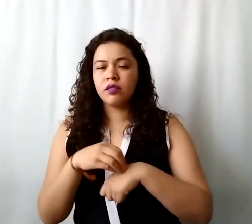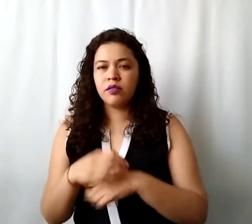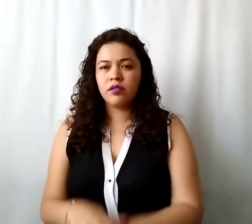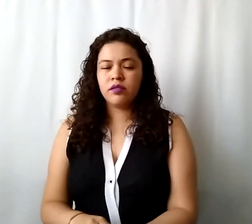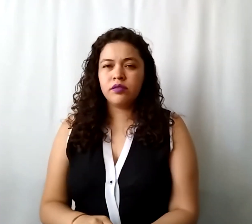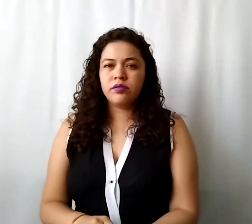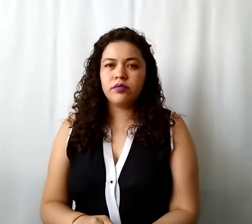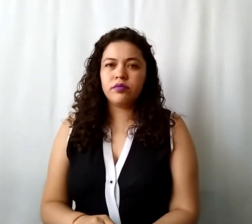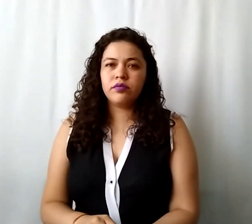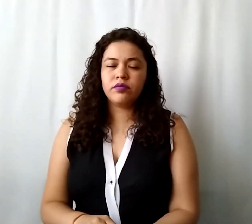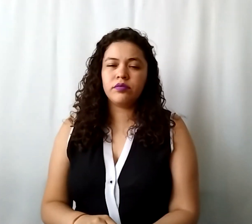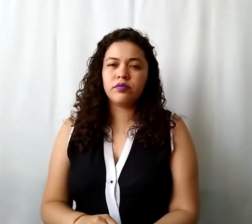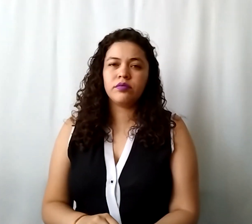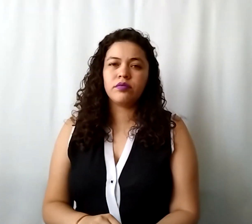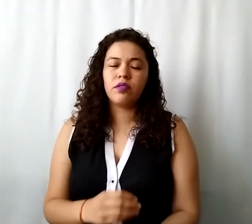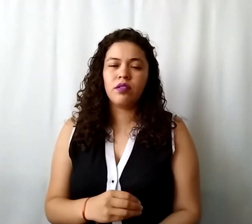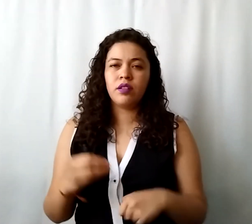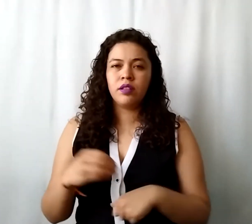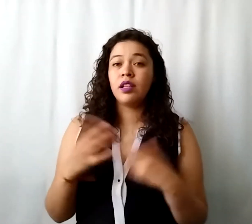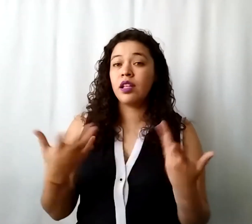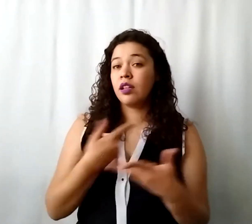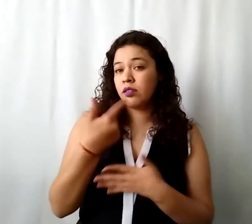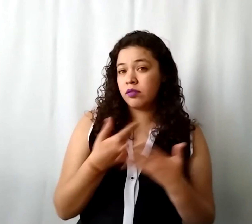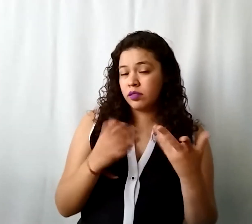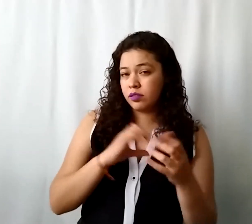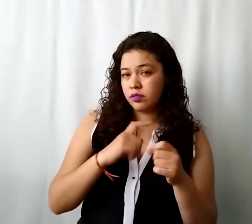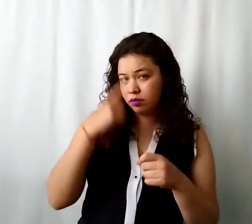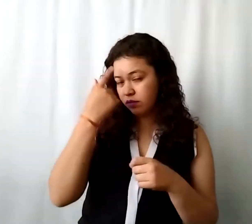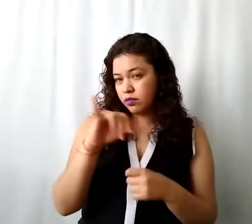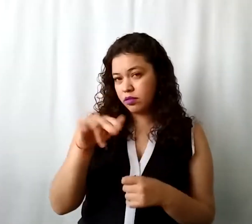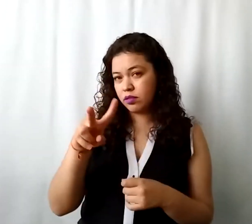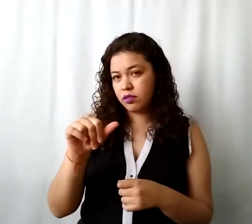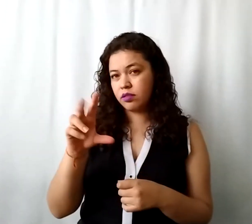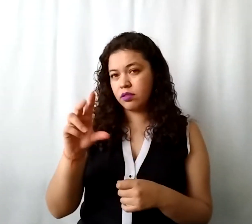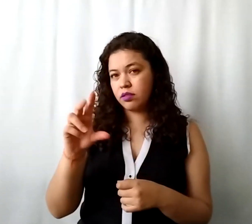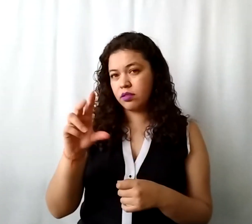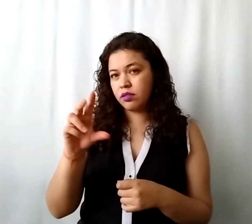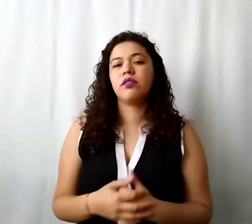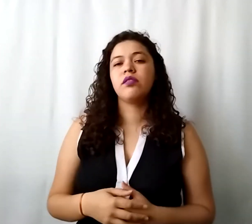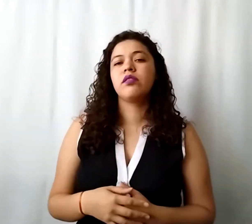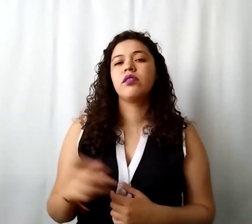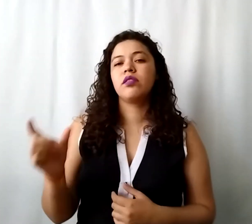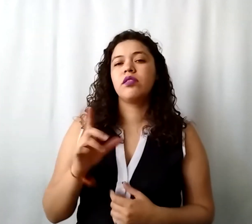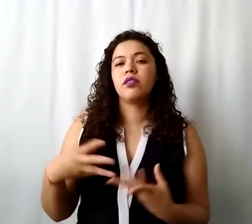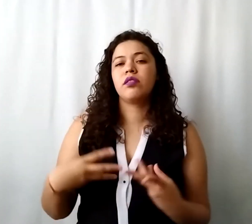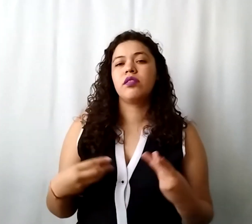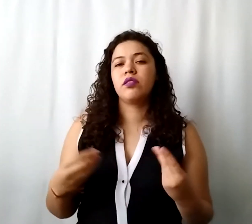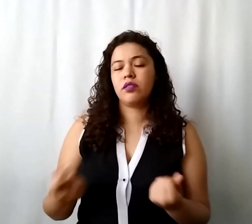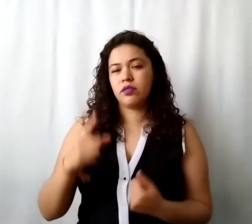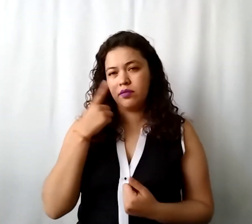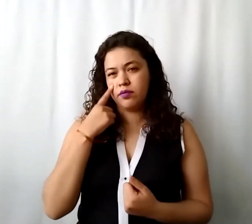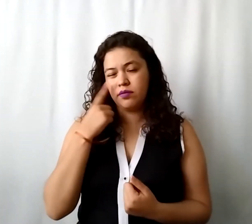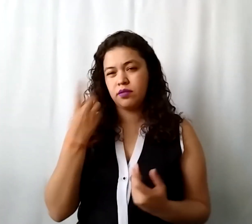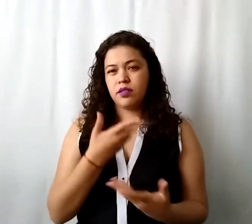¿puedes se puede ahora incluir ya no hay una cuenta específica para IVA cuando vimos la parte de los gastos ya ves que vimos